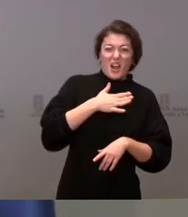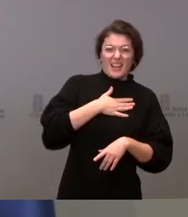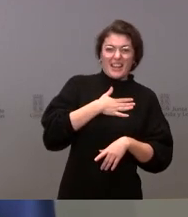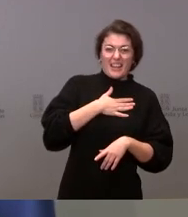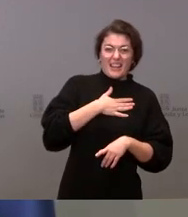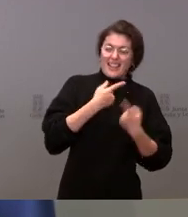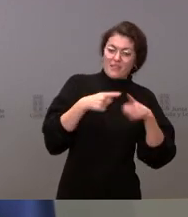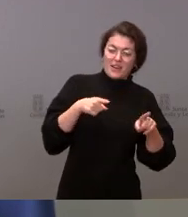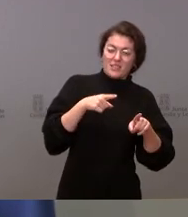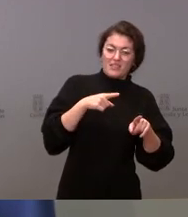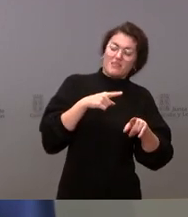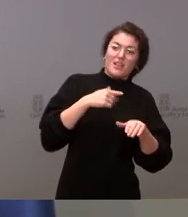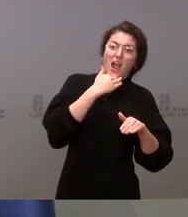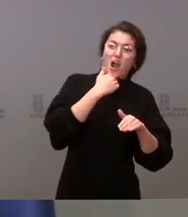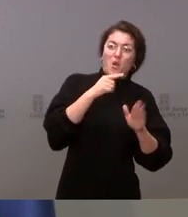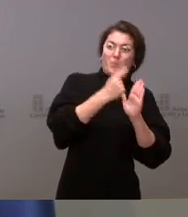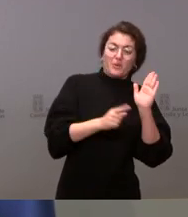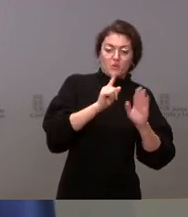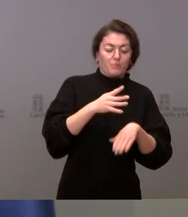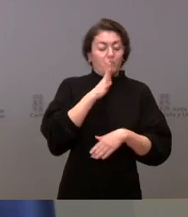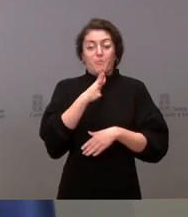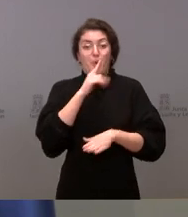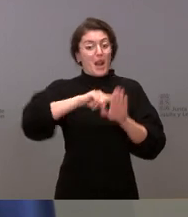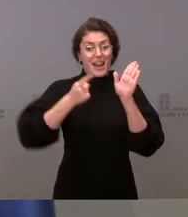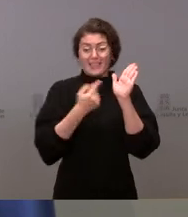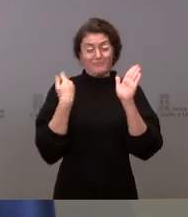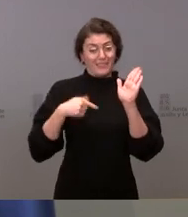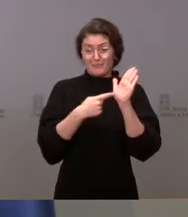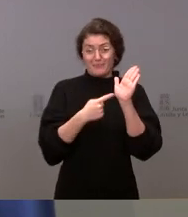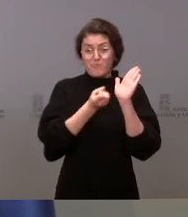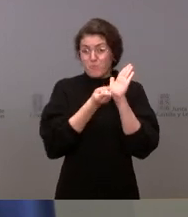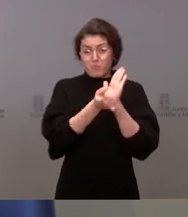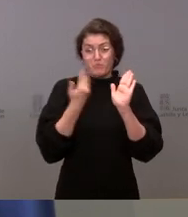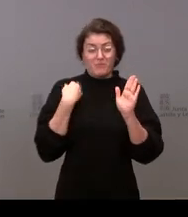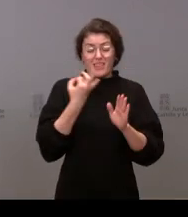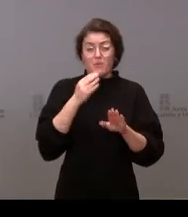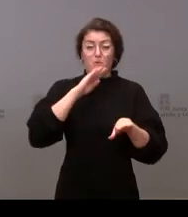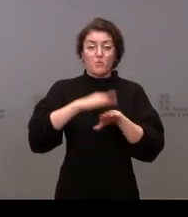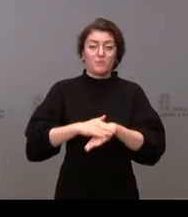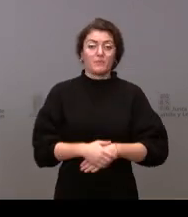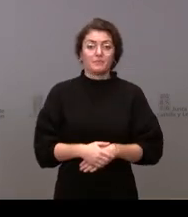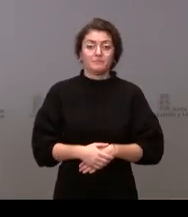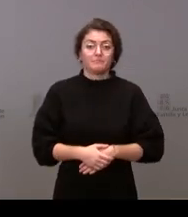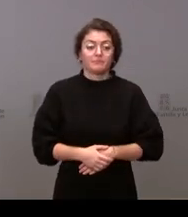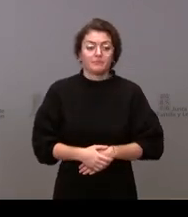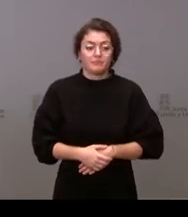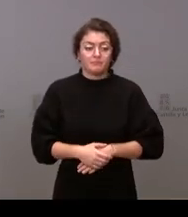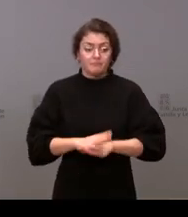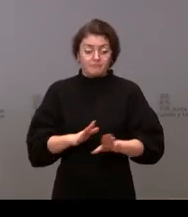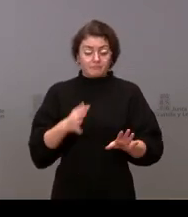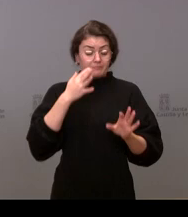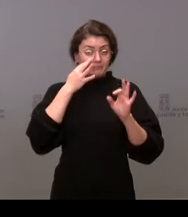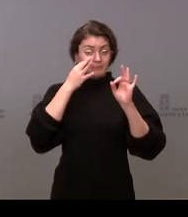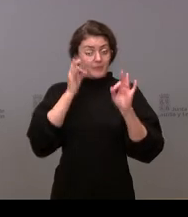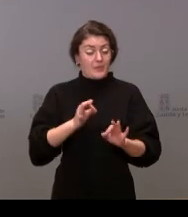¿hay una ley en vigor? sí ¿hay que cumplirla? sí punto bueno pues evidentemente me estoy de acuerdo